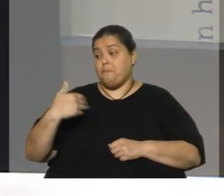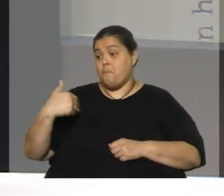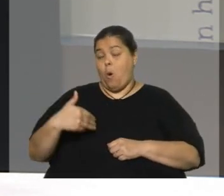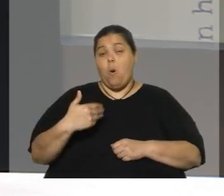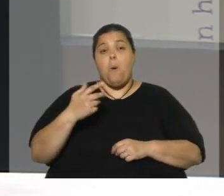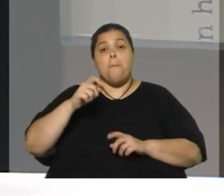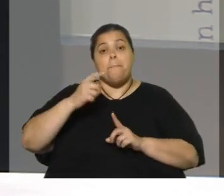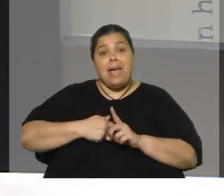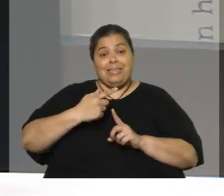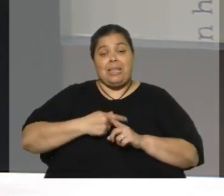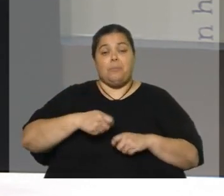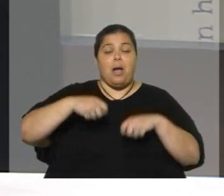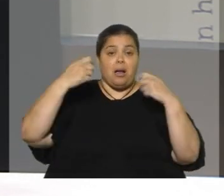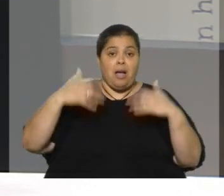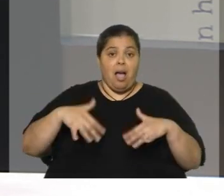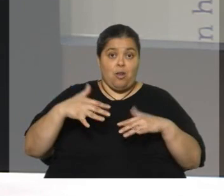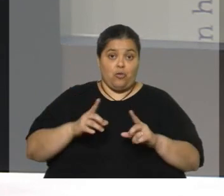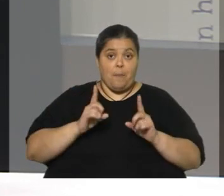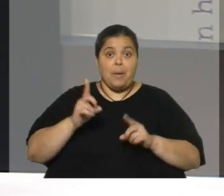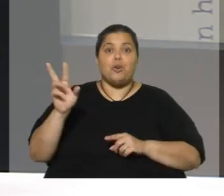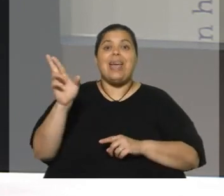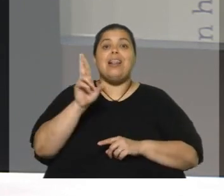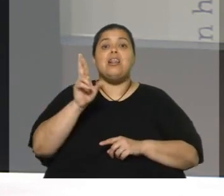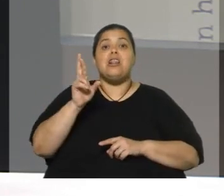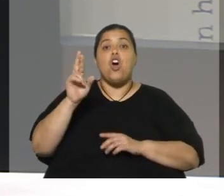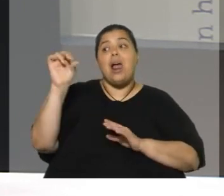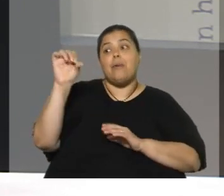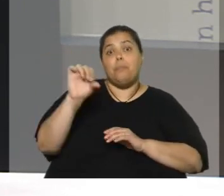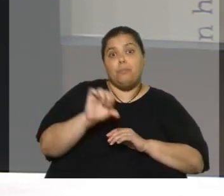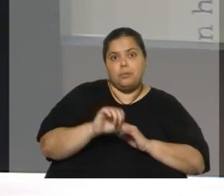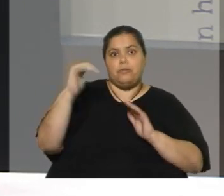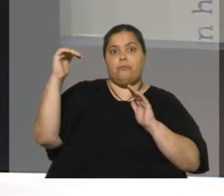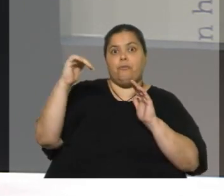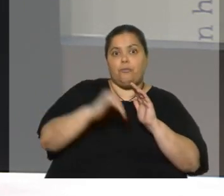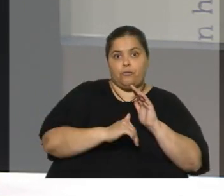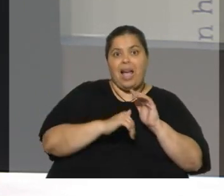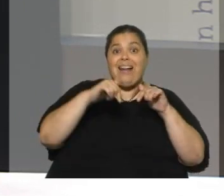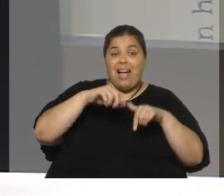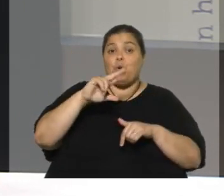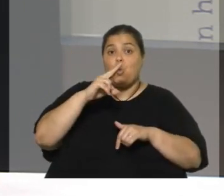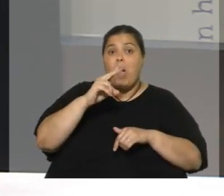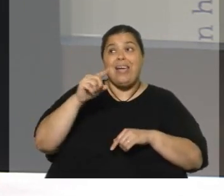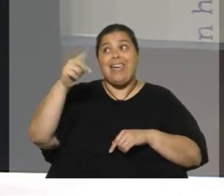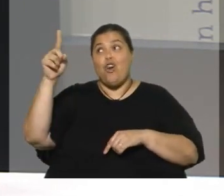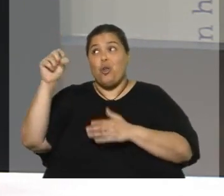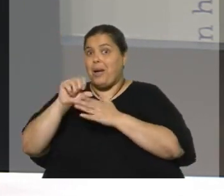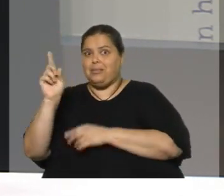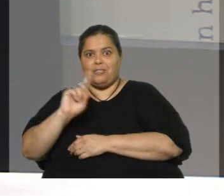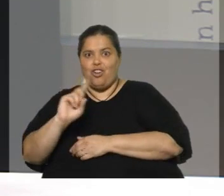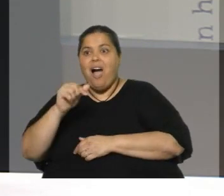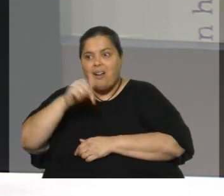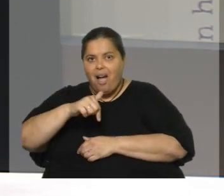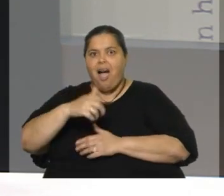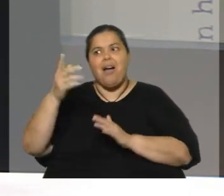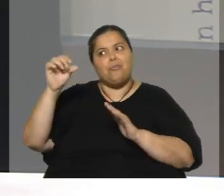encarecimiento también relativo, porque el dólar ha caído en el Uruguay como en ningún otro país del mundo. Uruguay se ha encarecido con